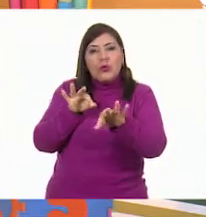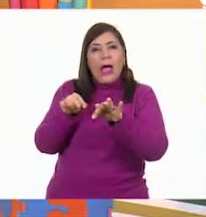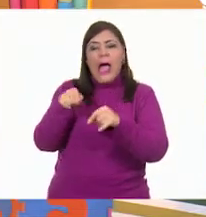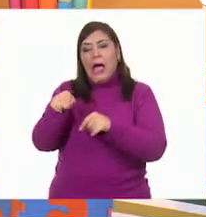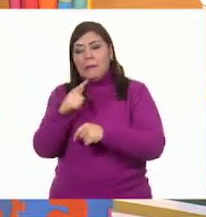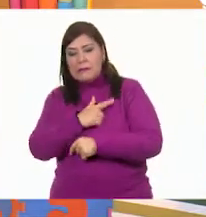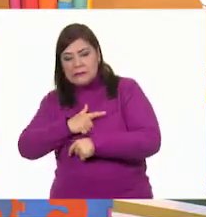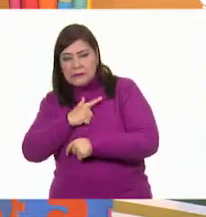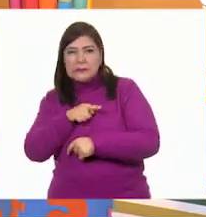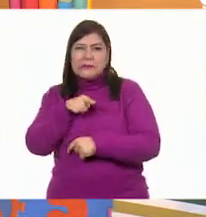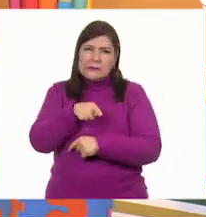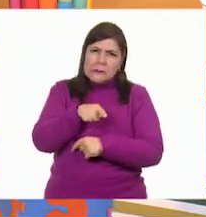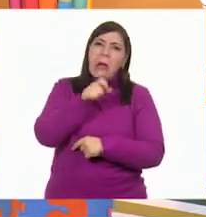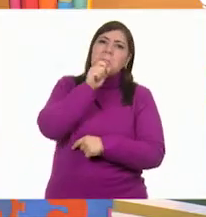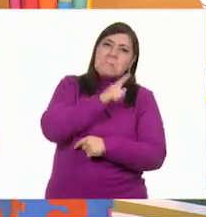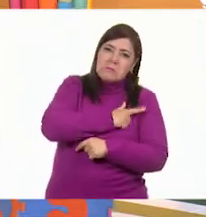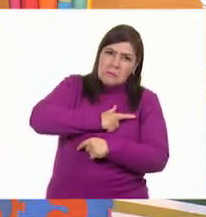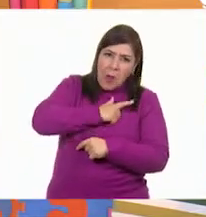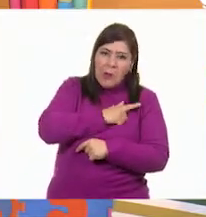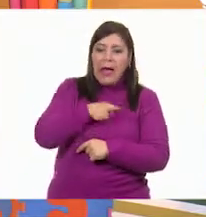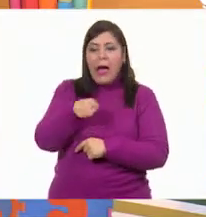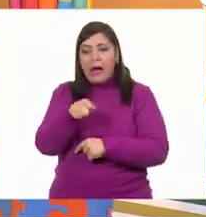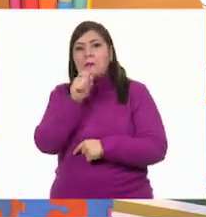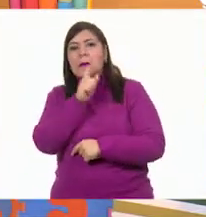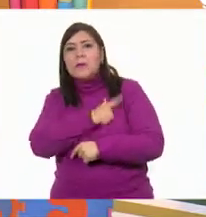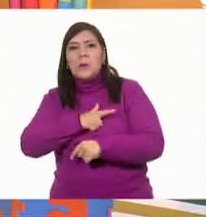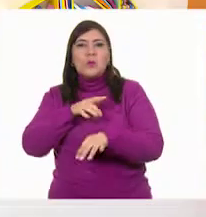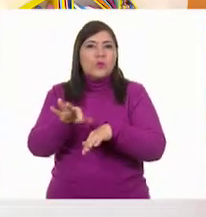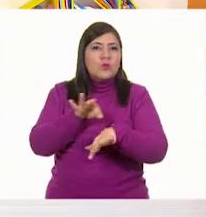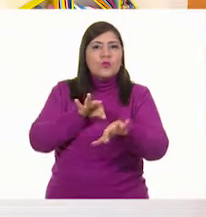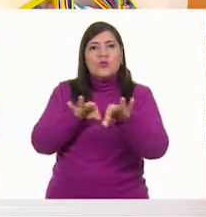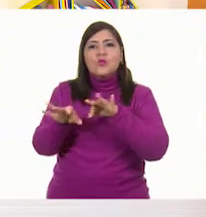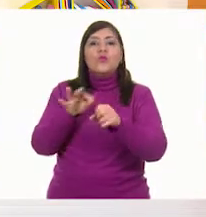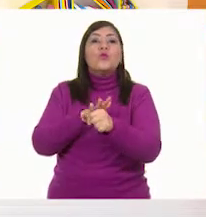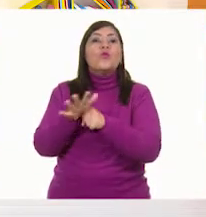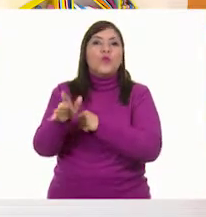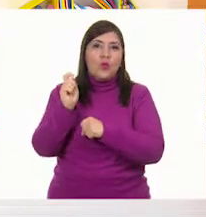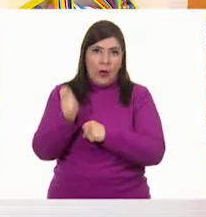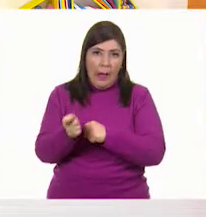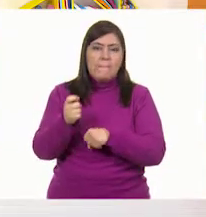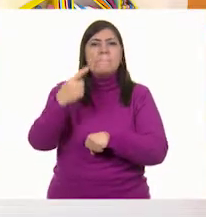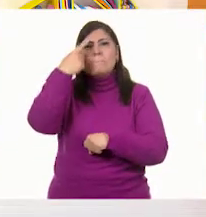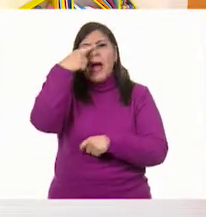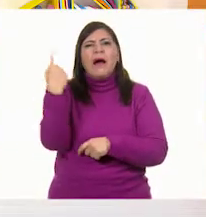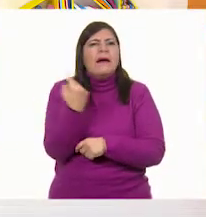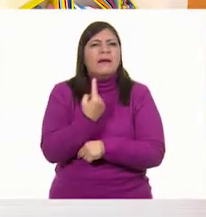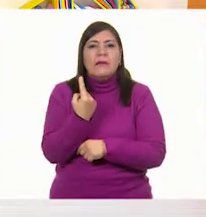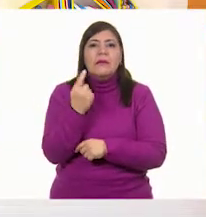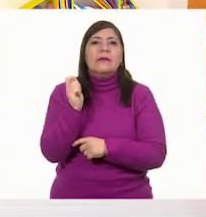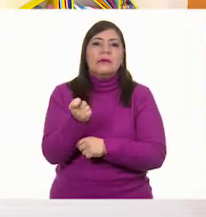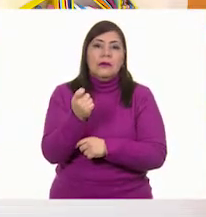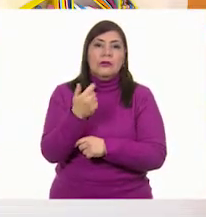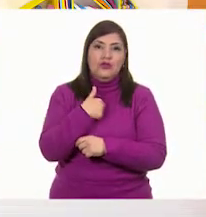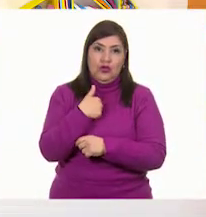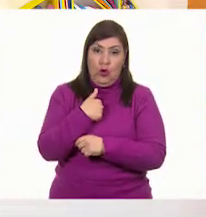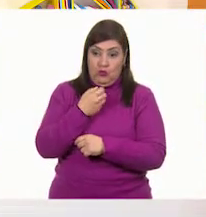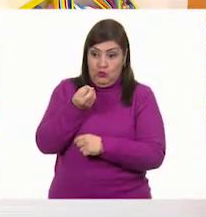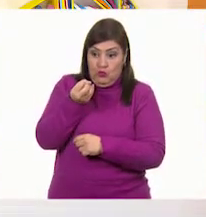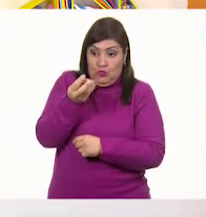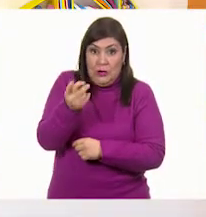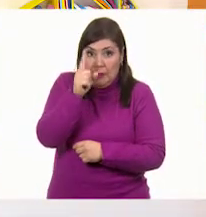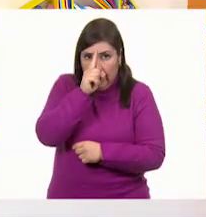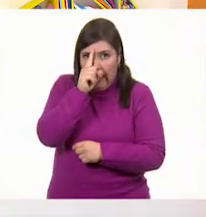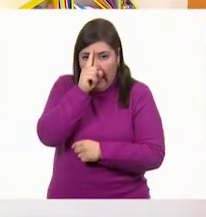esta sí me gusta, esta también me gusta, esta también me gusta. ¿Por qué? Porque tengo que recomendar algo que me guste, ¿verdad?